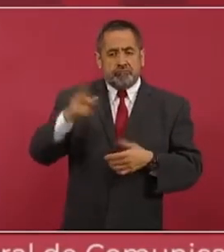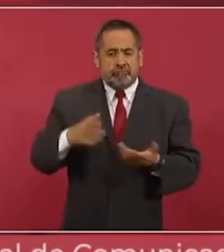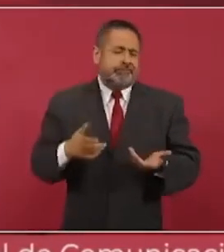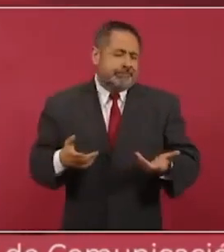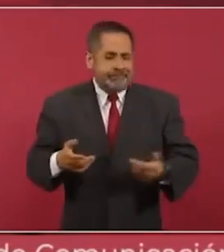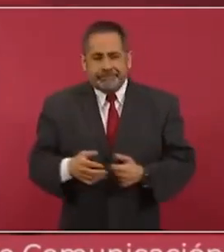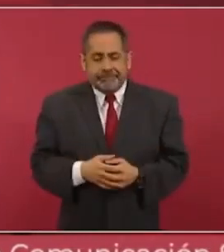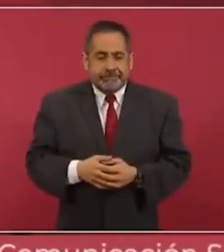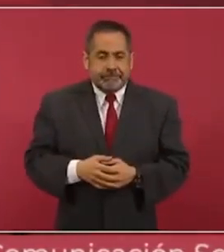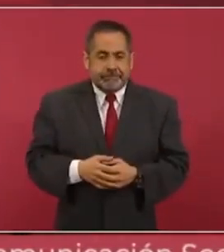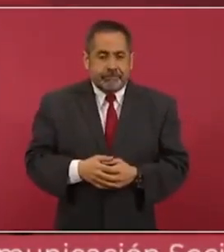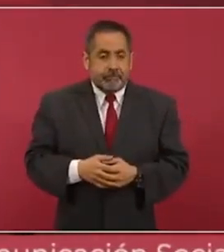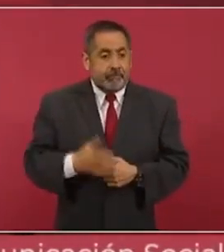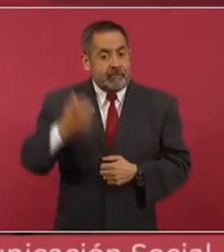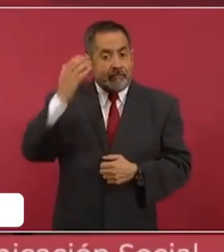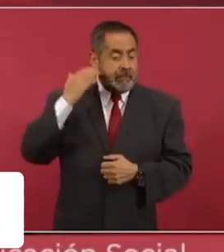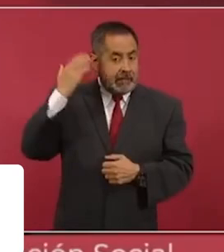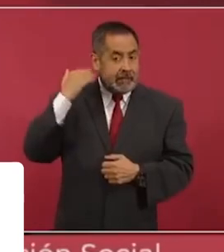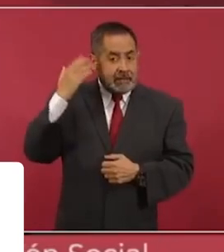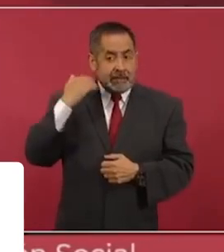No se podía tocar